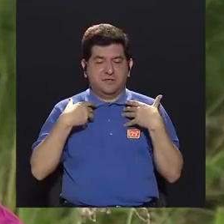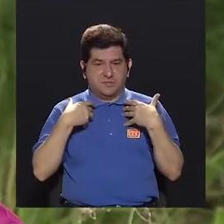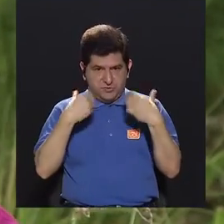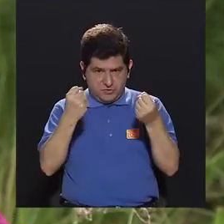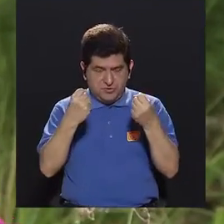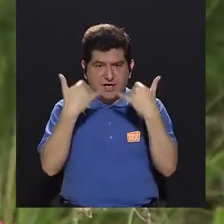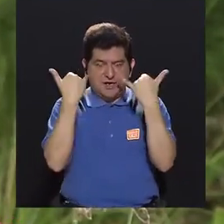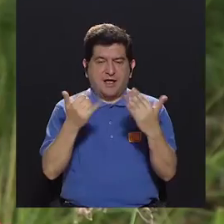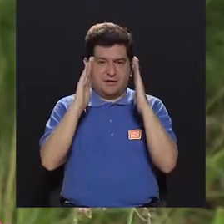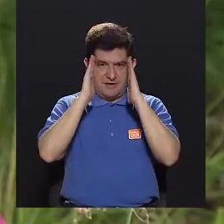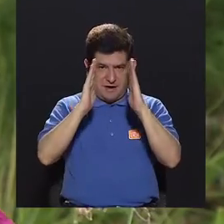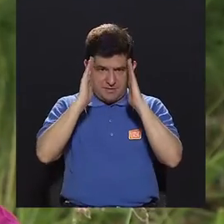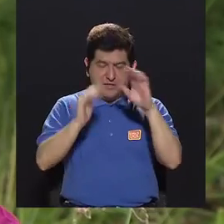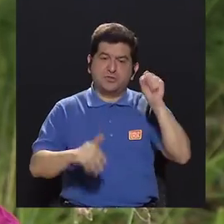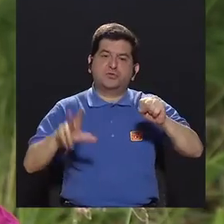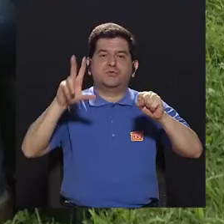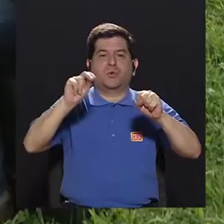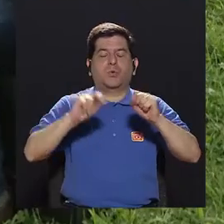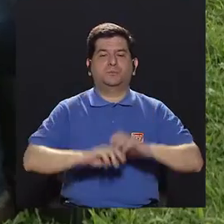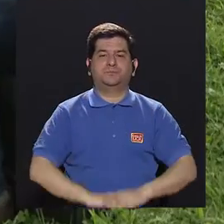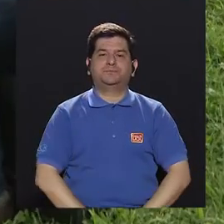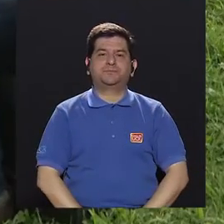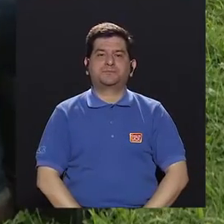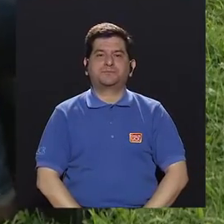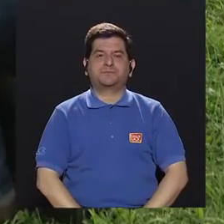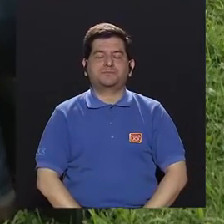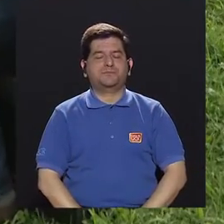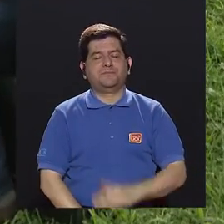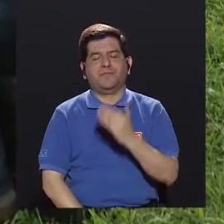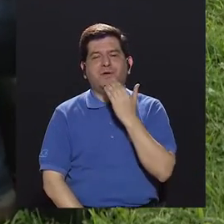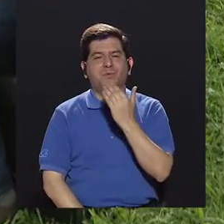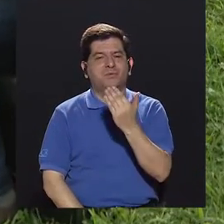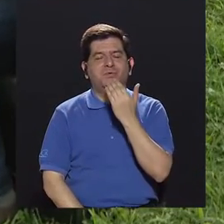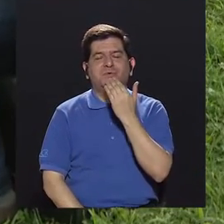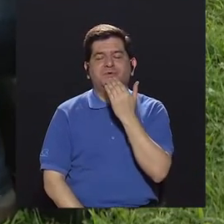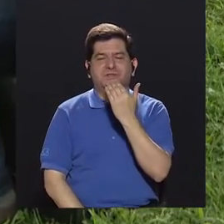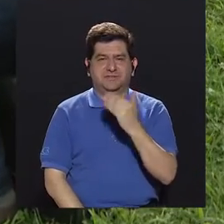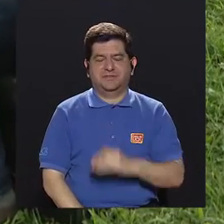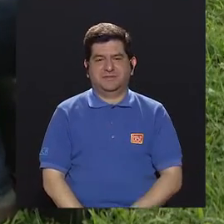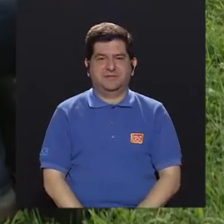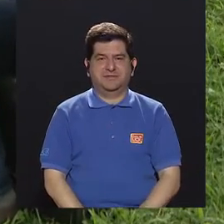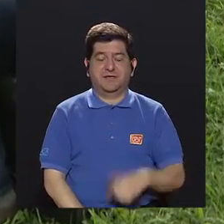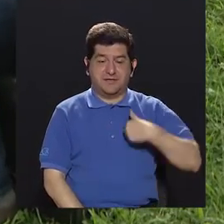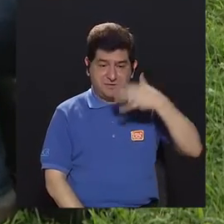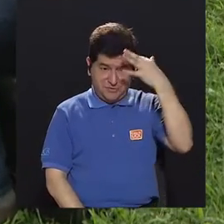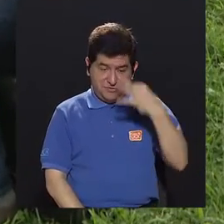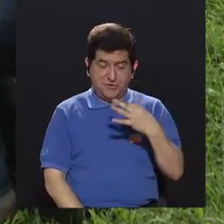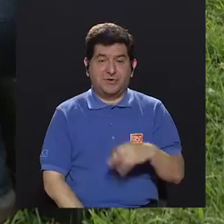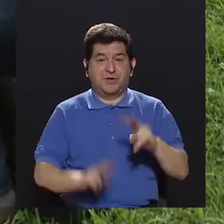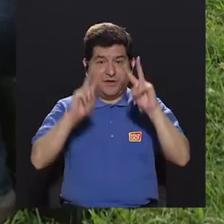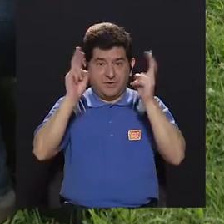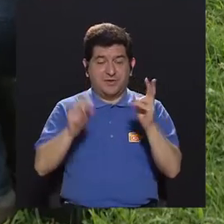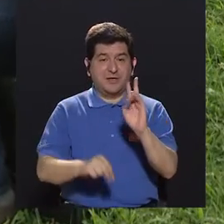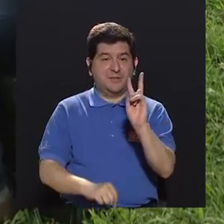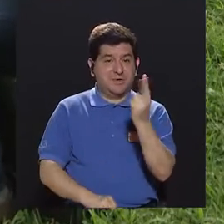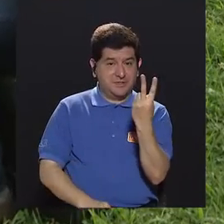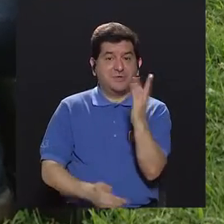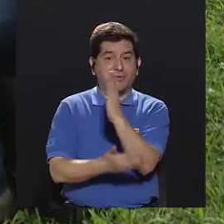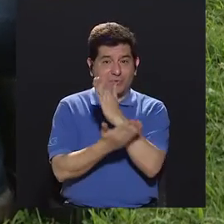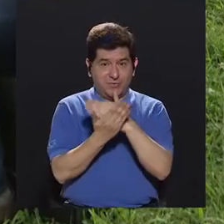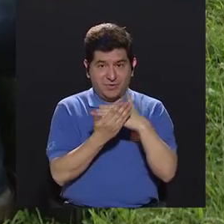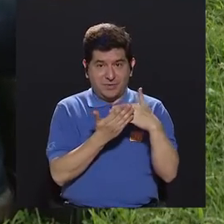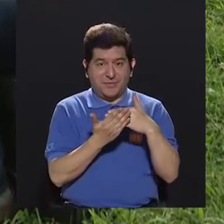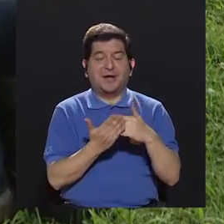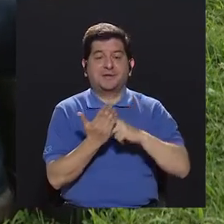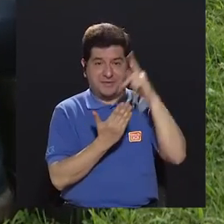saludable la estoy atendiendo o no bueno de verdad que muchísimas gracias yo creo que el tema va a dar para un segundo programa